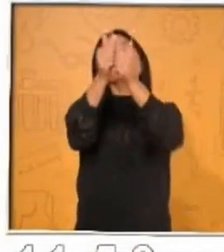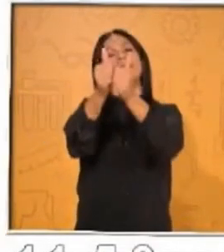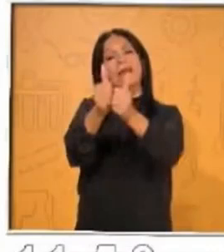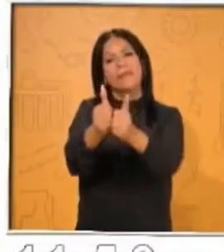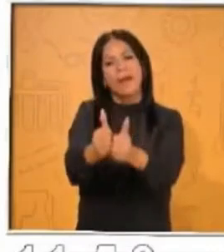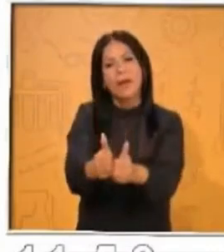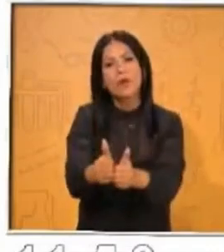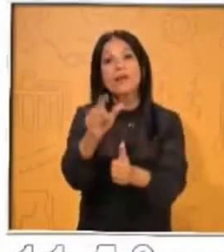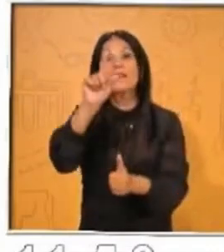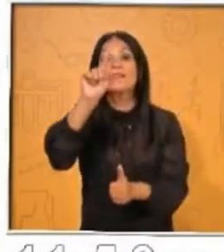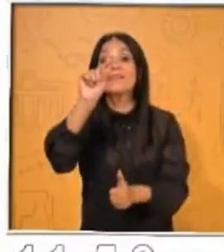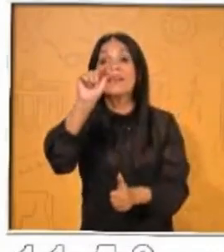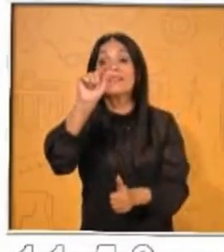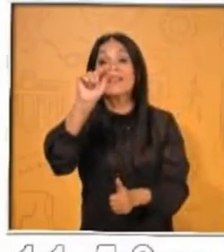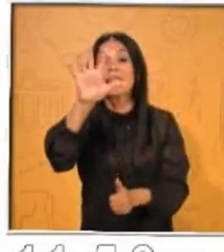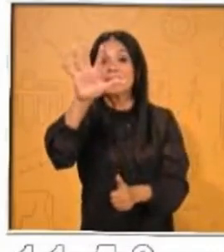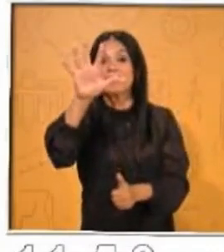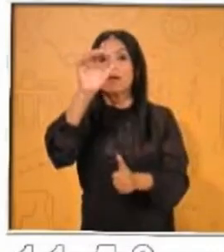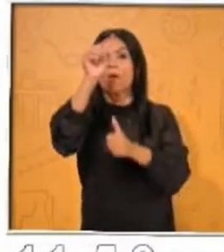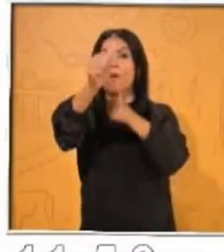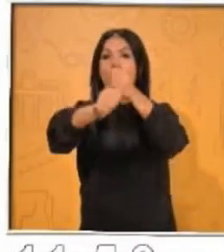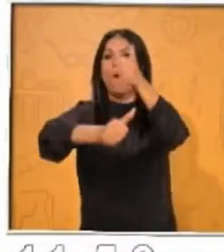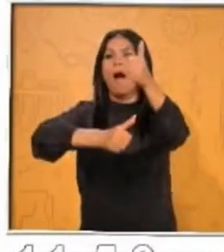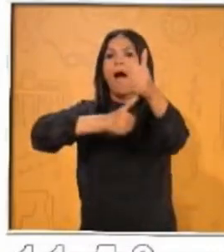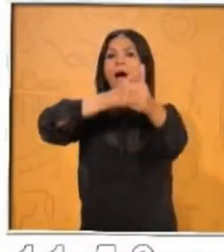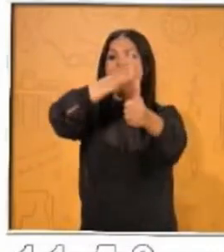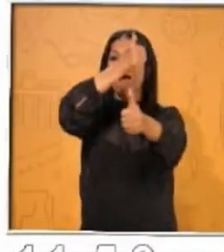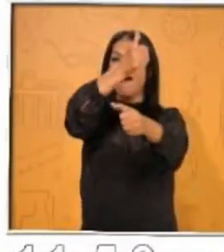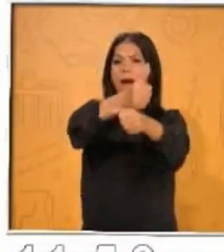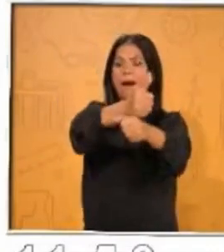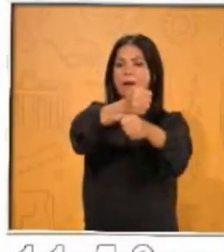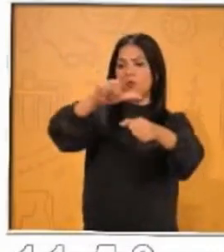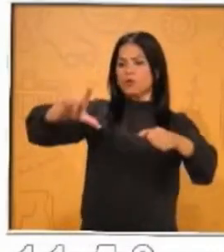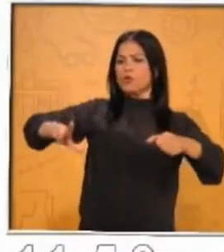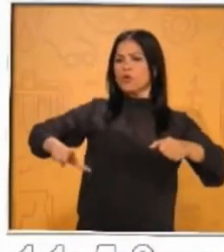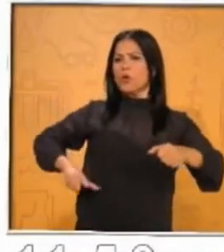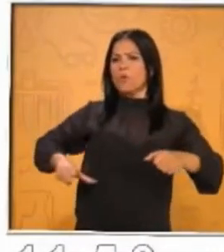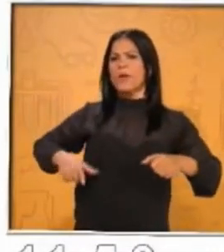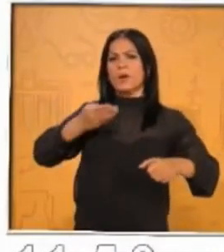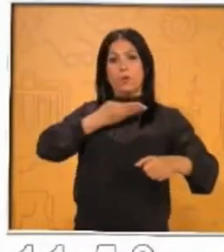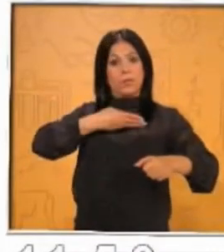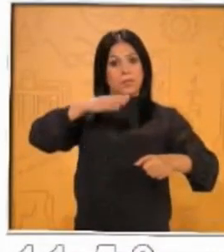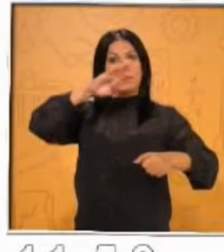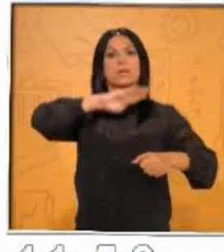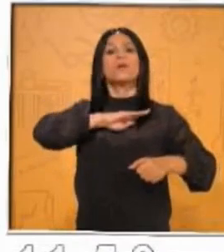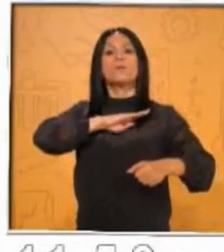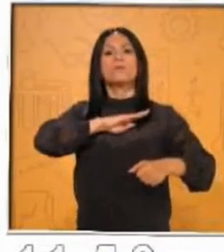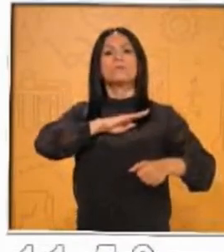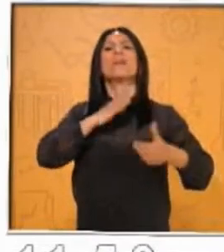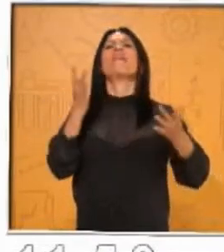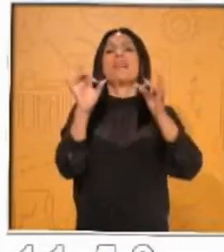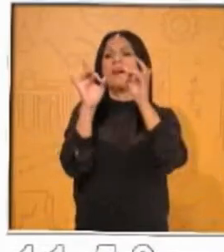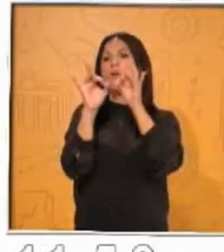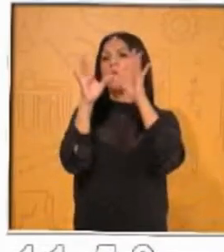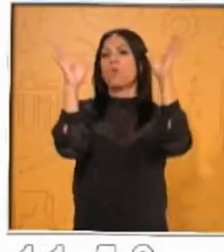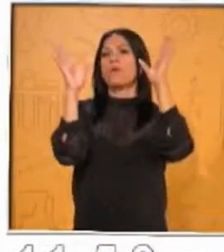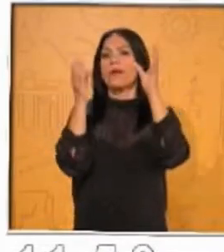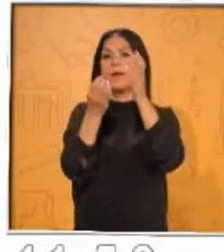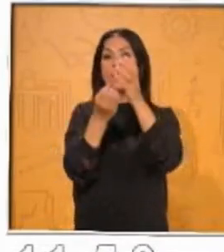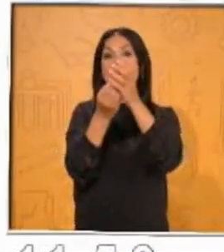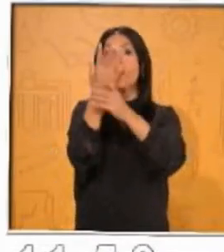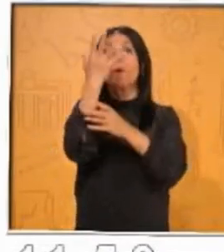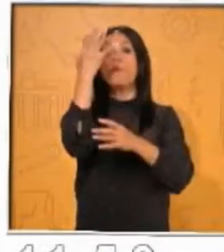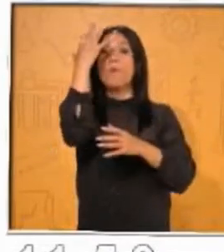Virreinato, ¿qué pasa en nuestra entidad, lo que ahora conocemos como Nuevo León? ¿Qué pasa en la